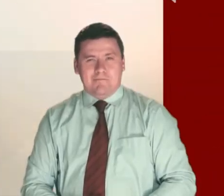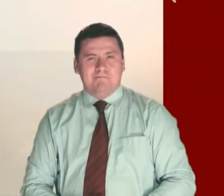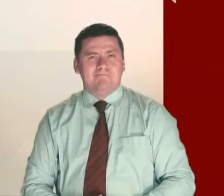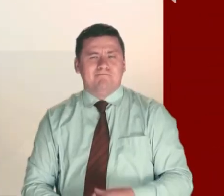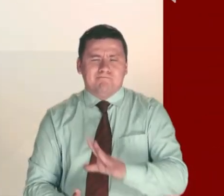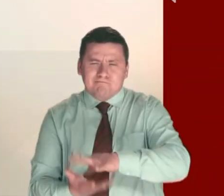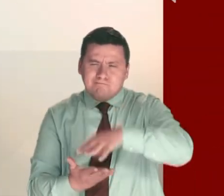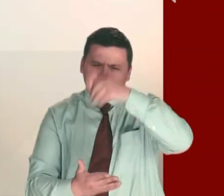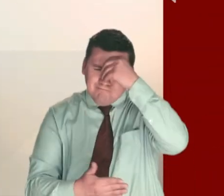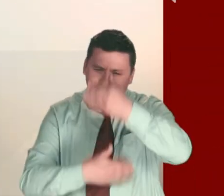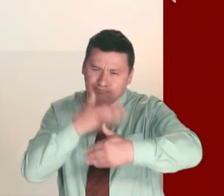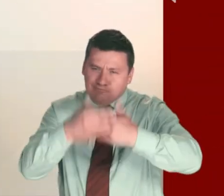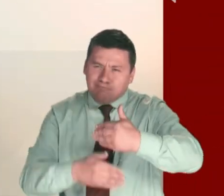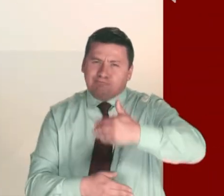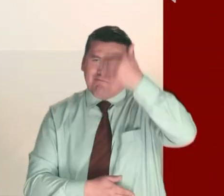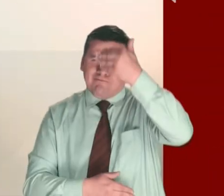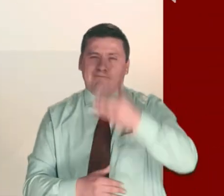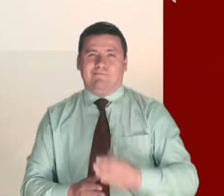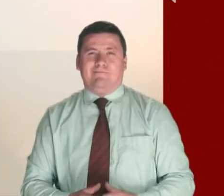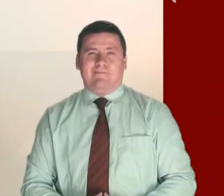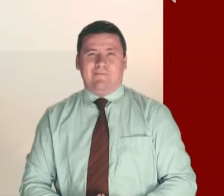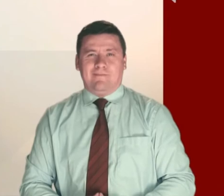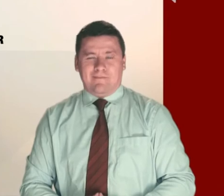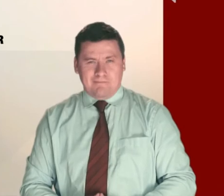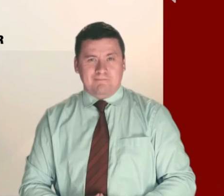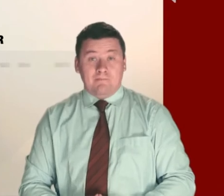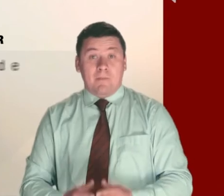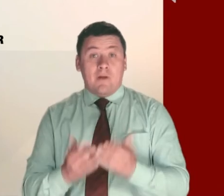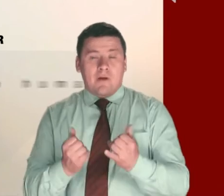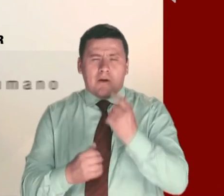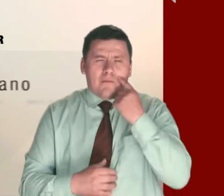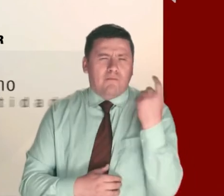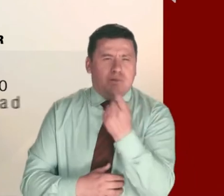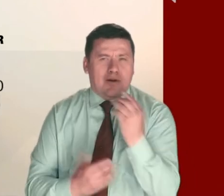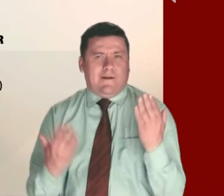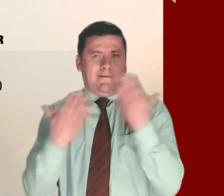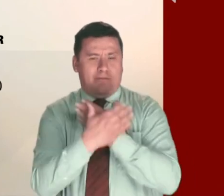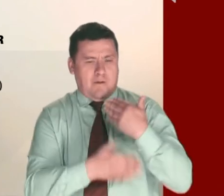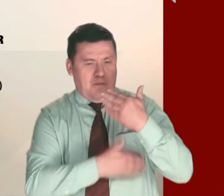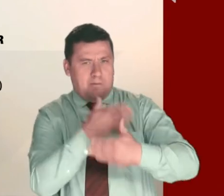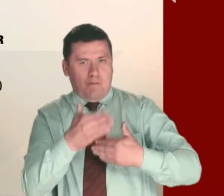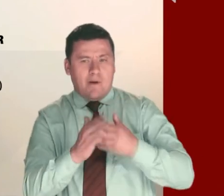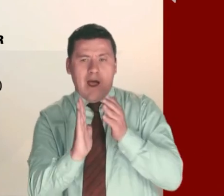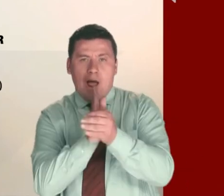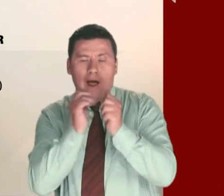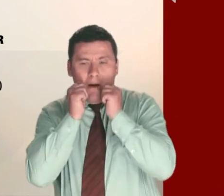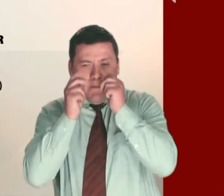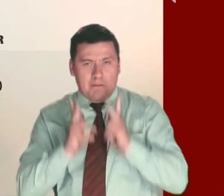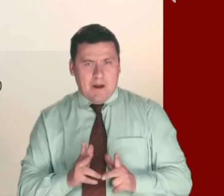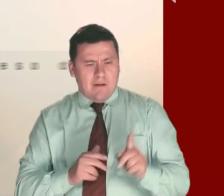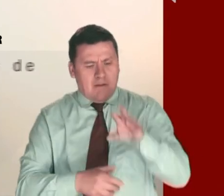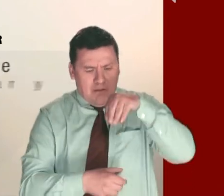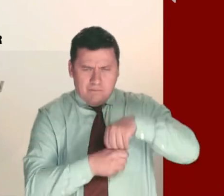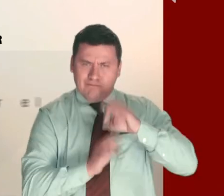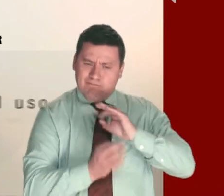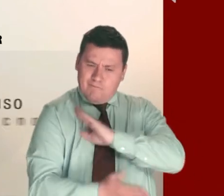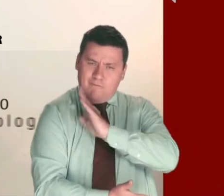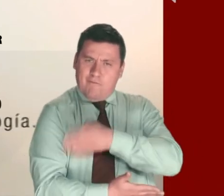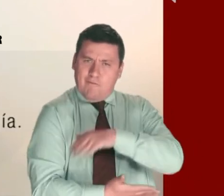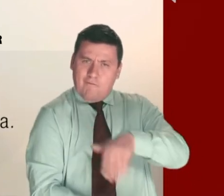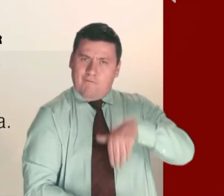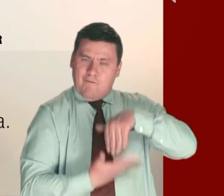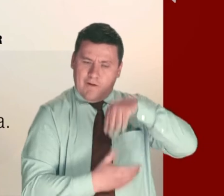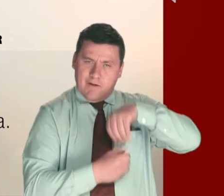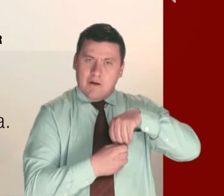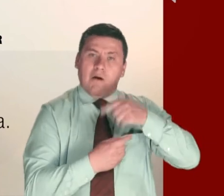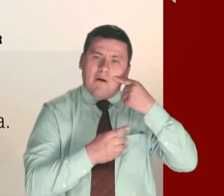Aprendizaje y crecimiento. En este se busca modernizar el proceso de talento humano de la entidad, fortalecer el proceso